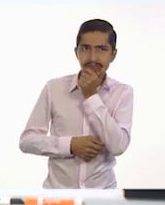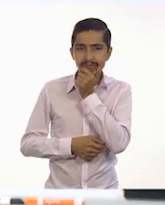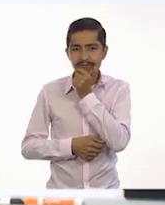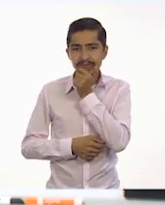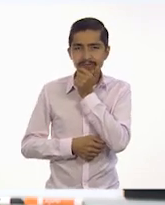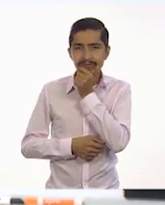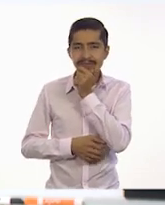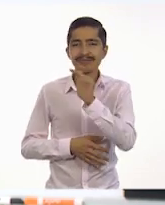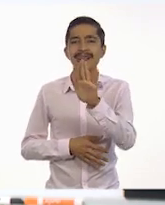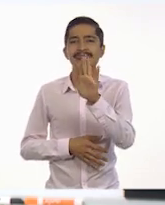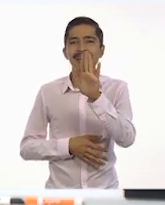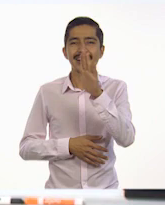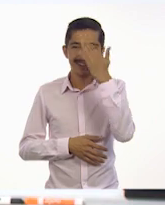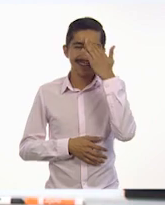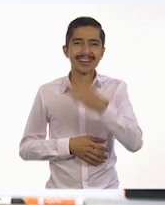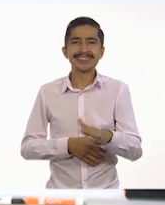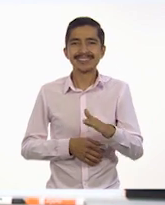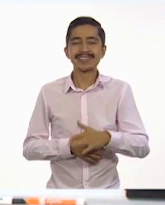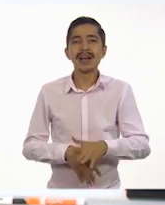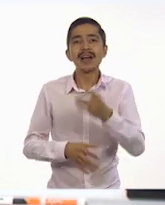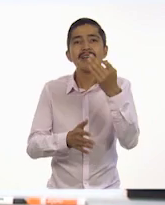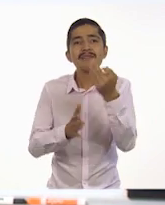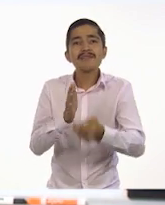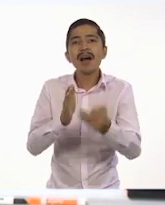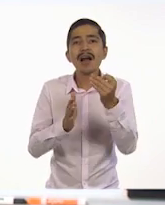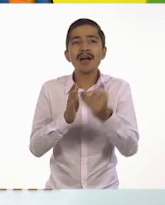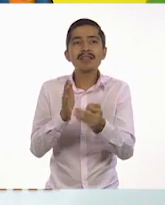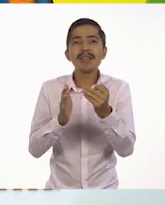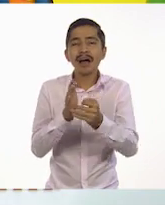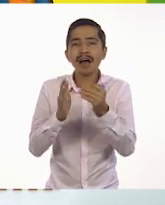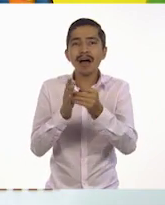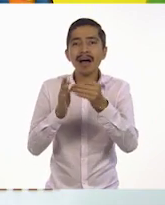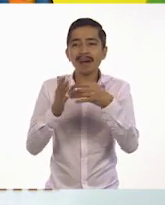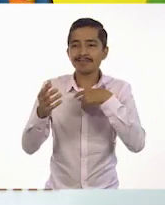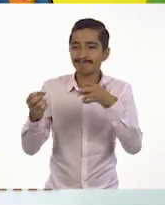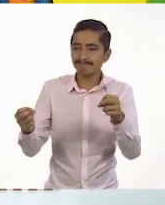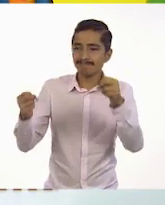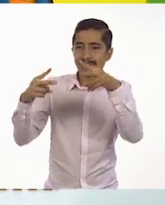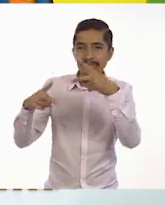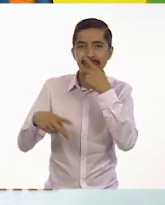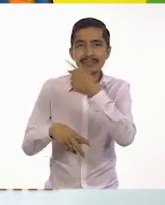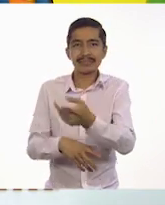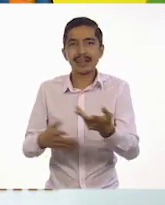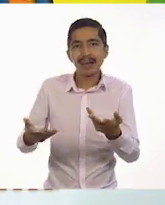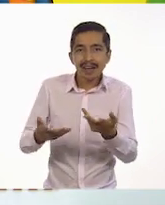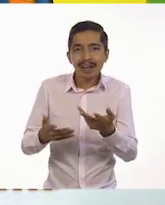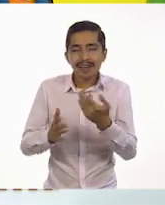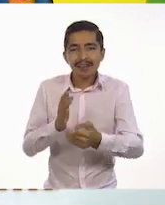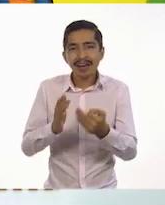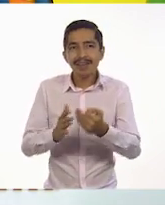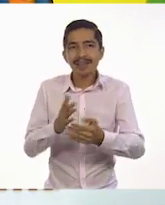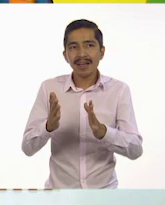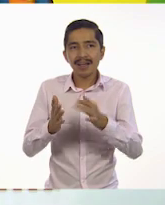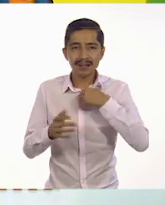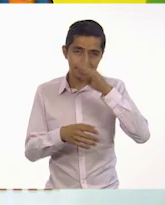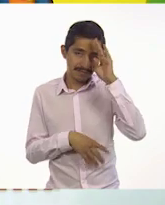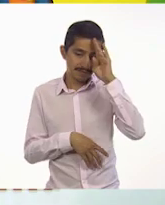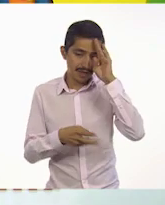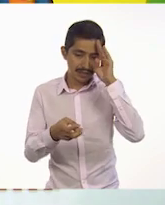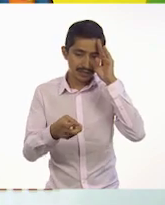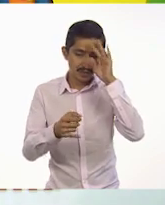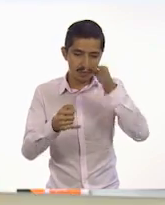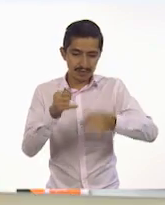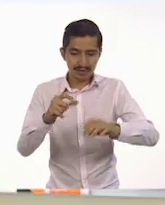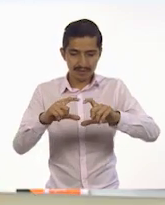Ya sé. Falta despedirnos. Muy bien. A ver, la despedida yo creo que es esto, ¿verdad?